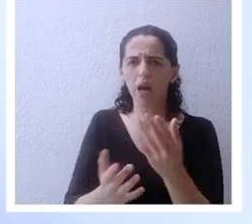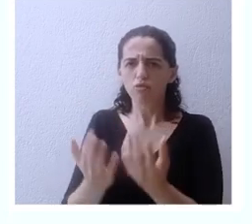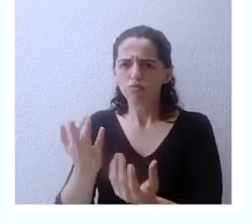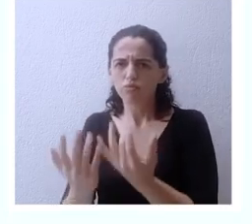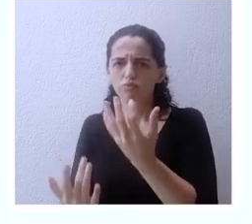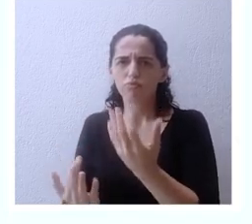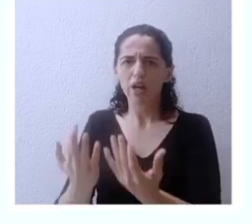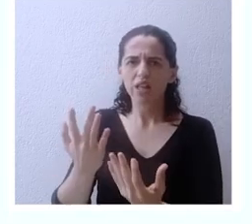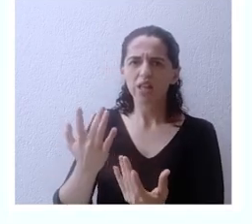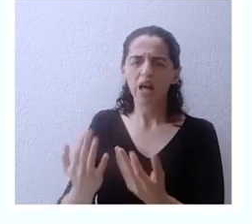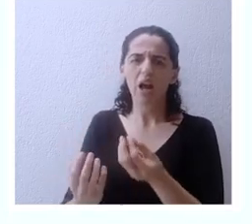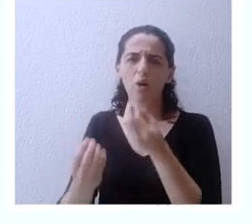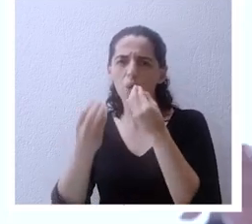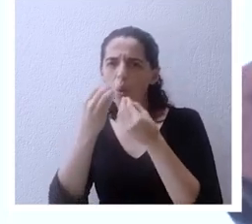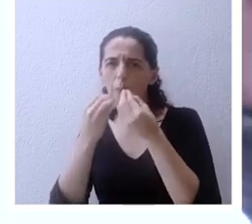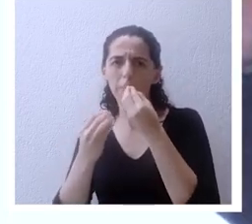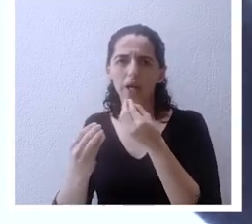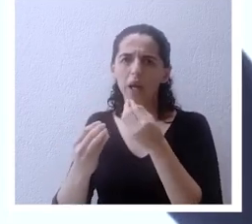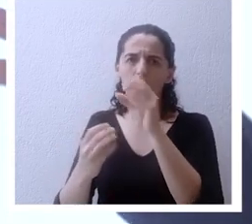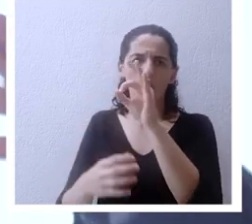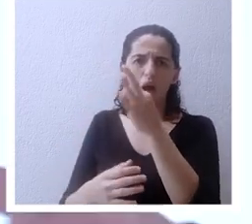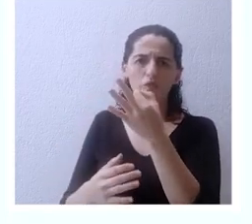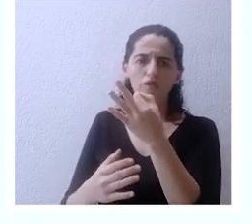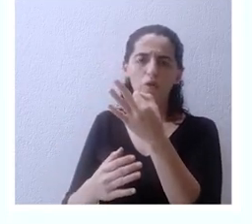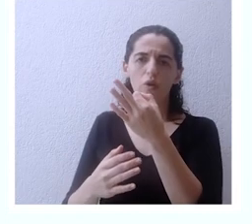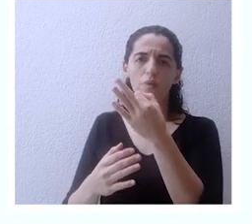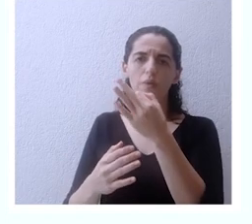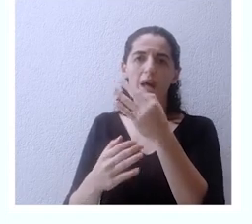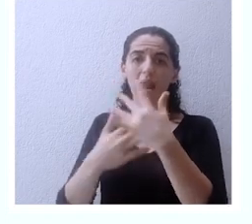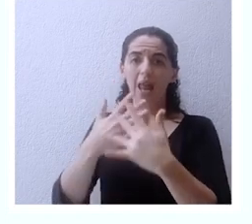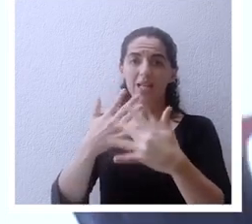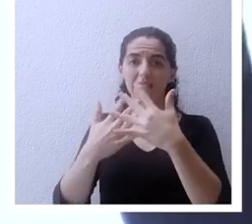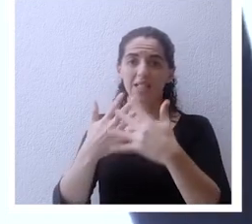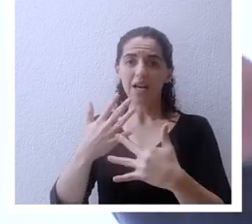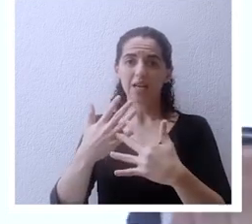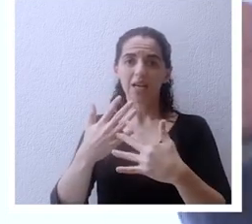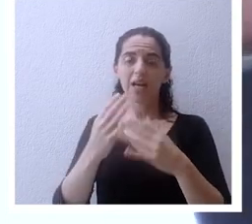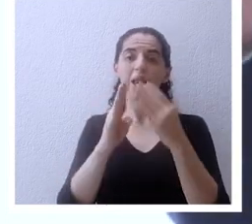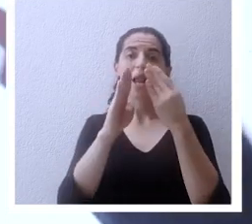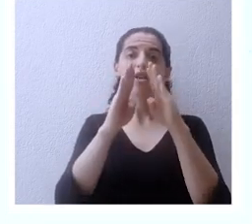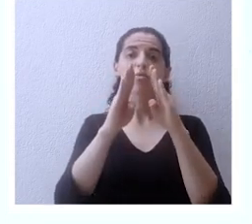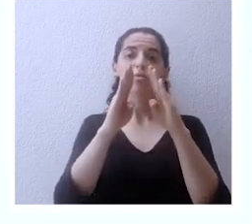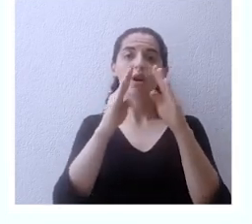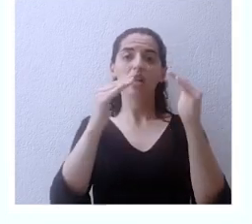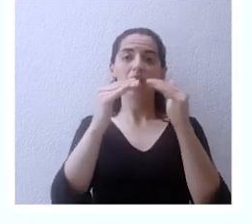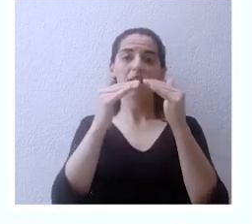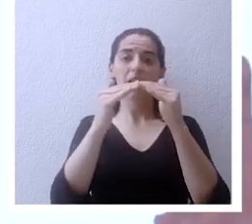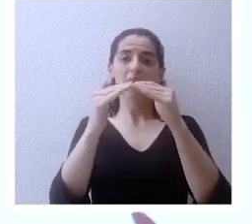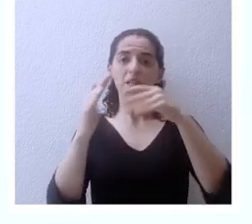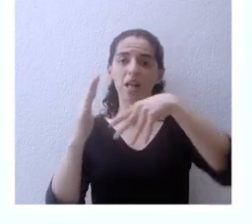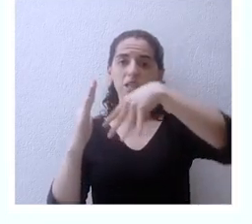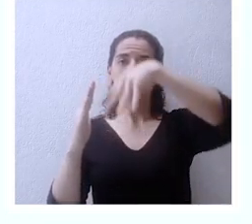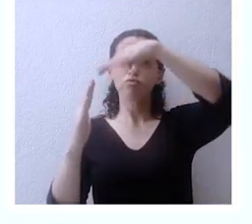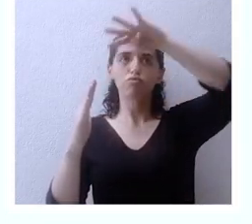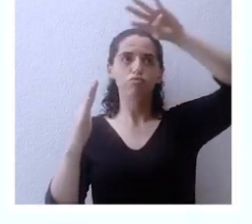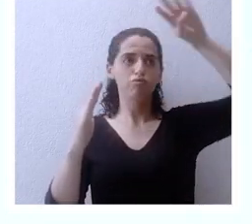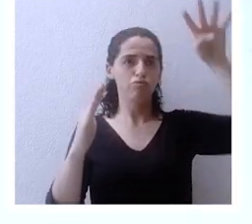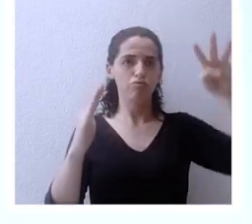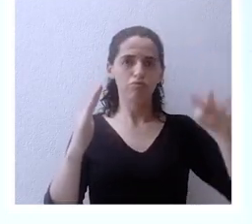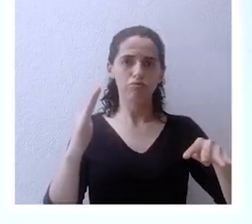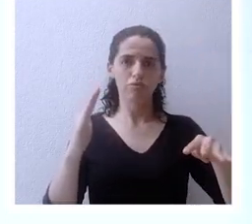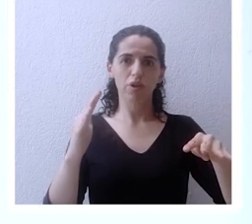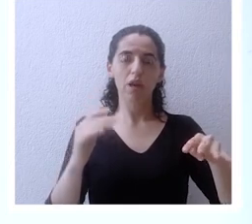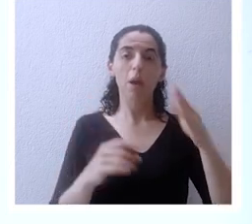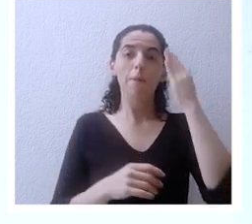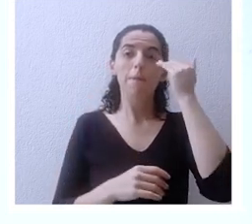cierta manera deberían de tomar su sangre de los dinteles de las puertas de sus casas poner la sangre de aquel cordero porque en la noche